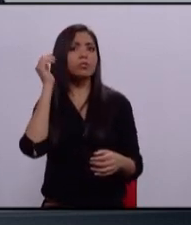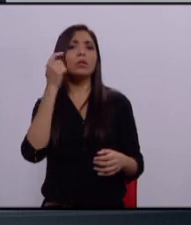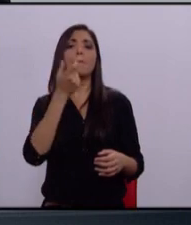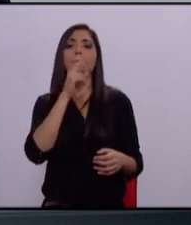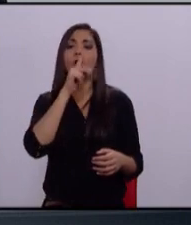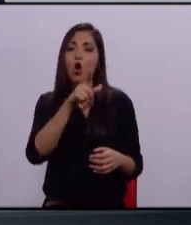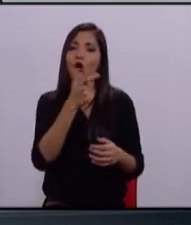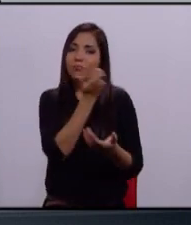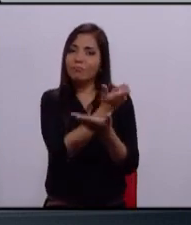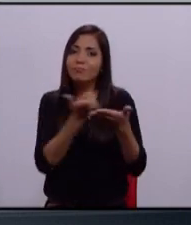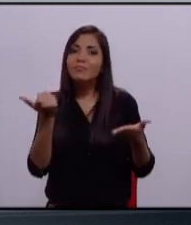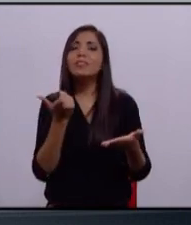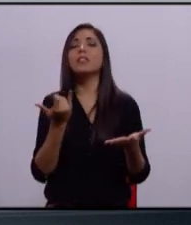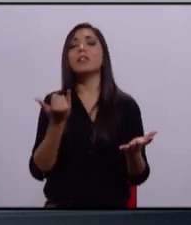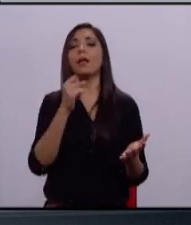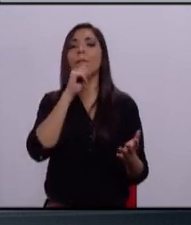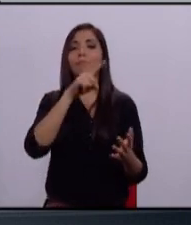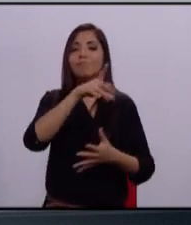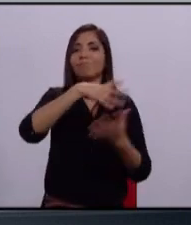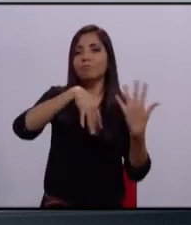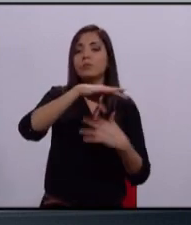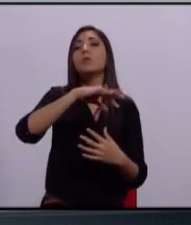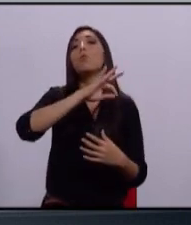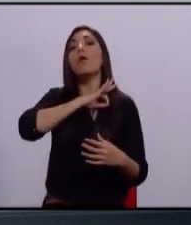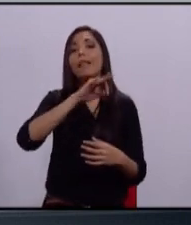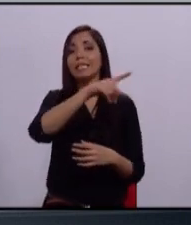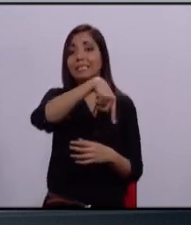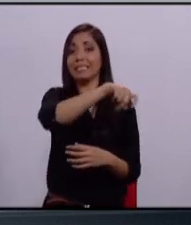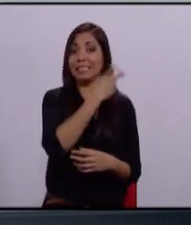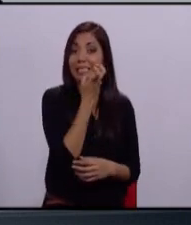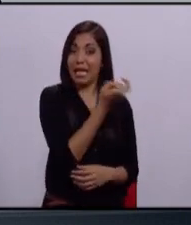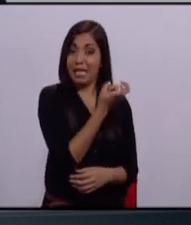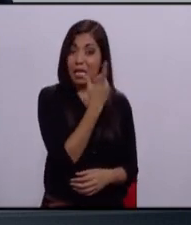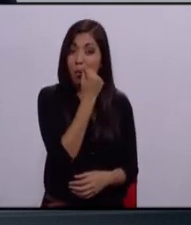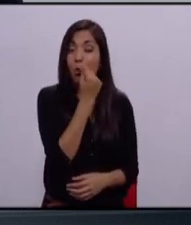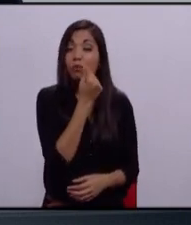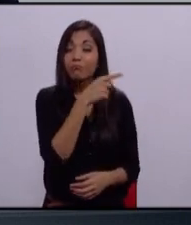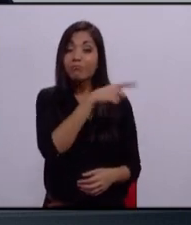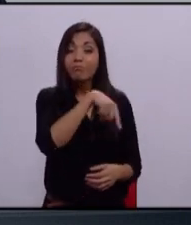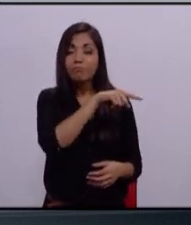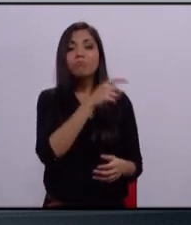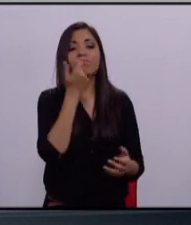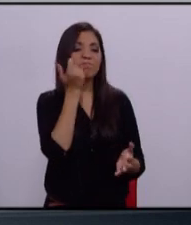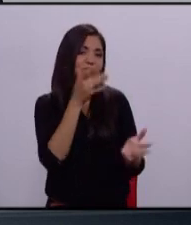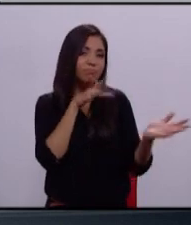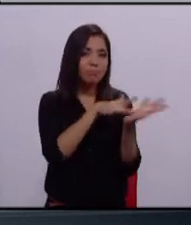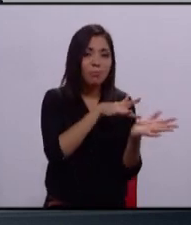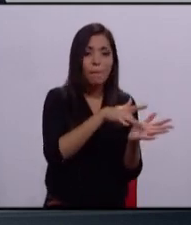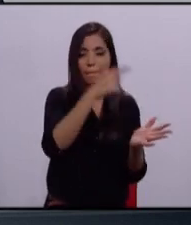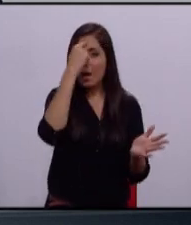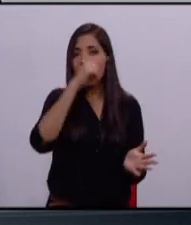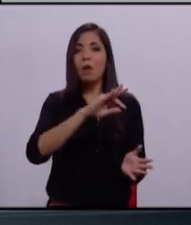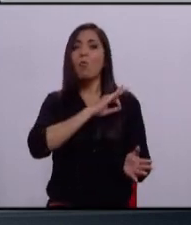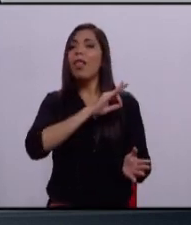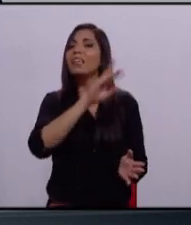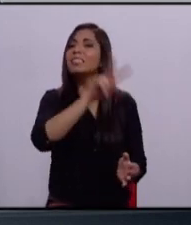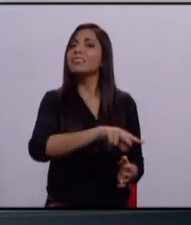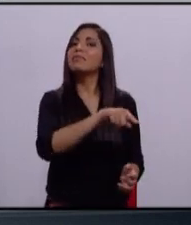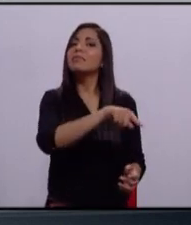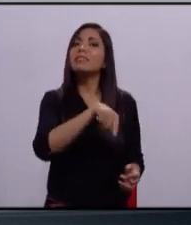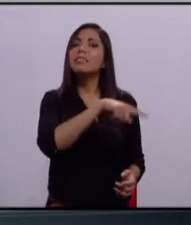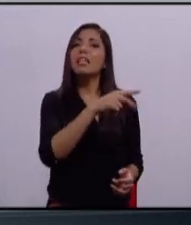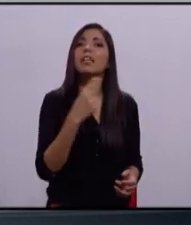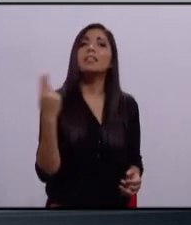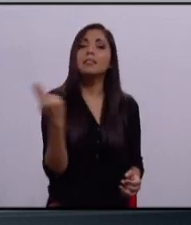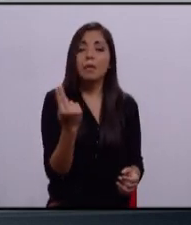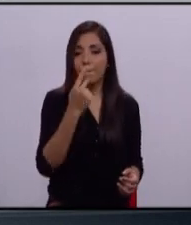ingresos, que permita también a todos estos policías poder tener el equipamiento necesario para